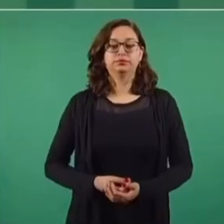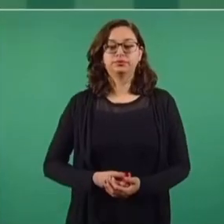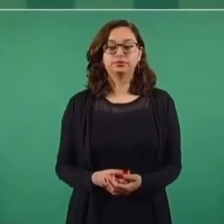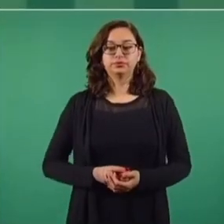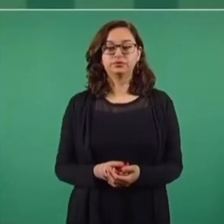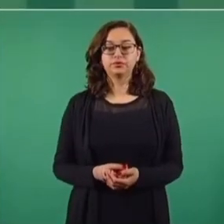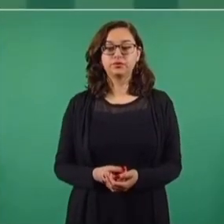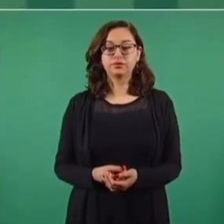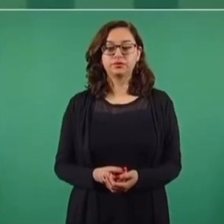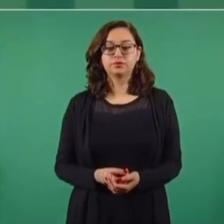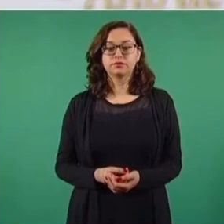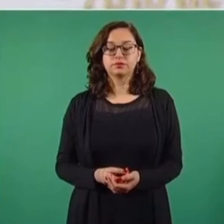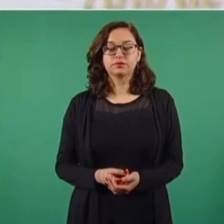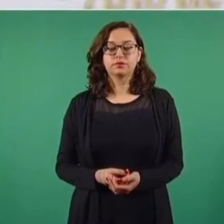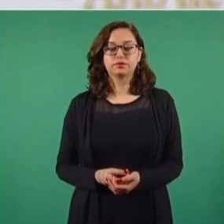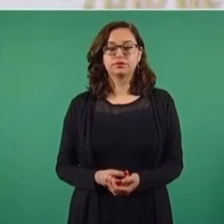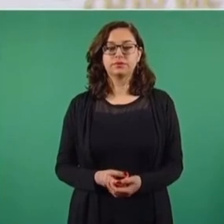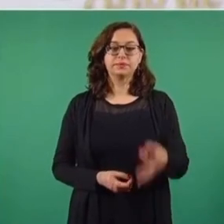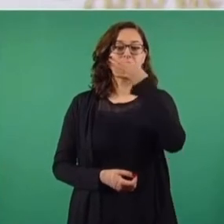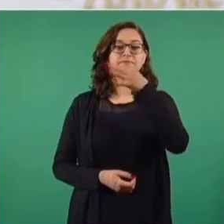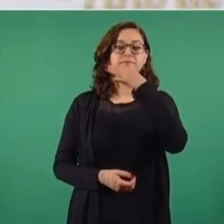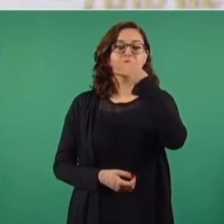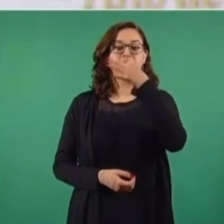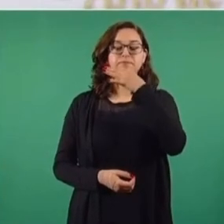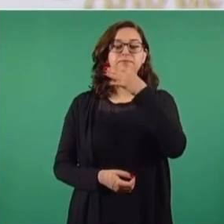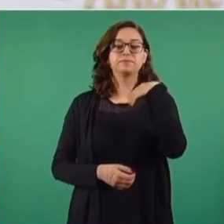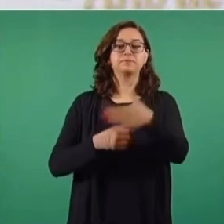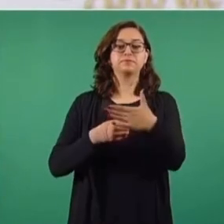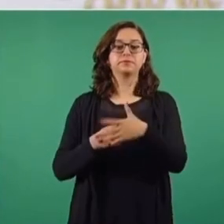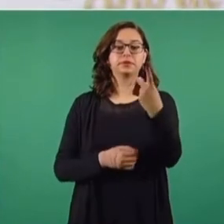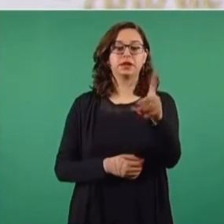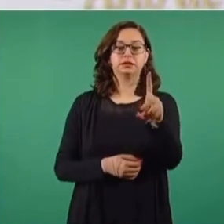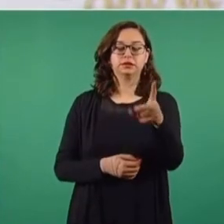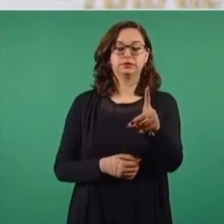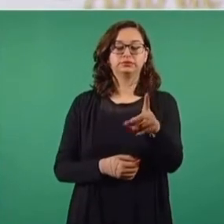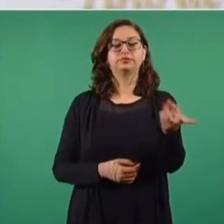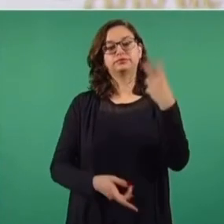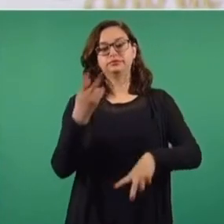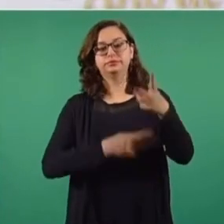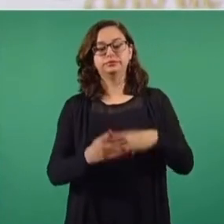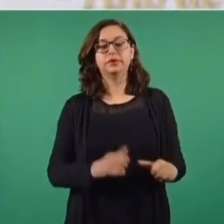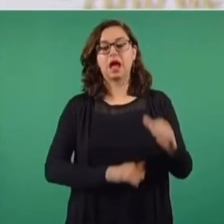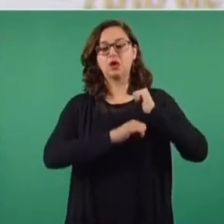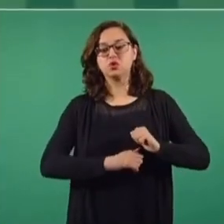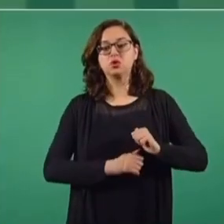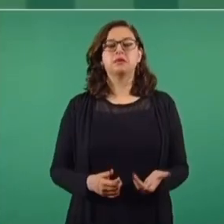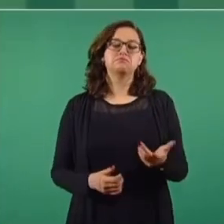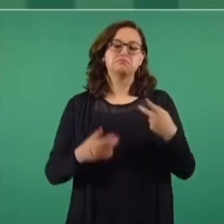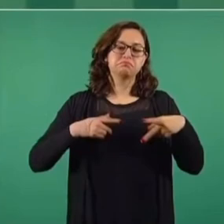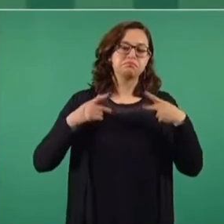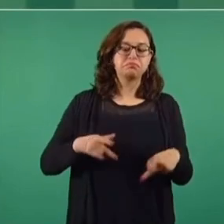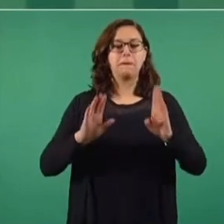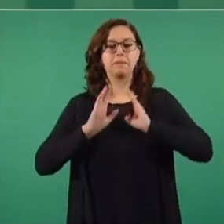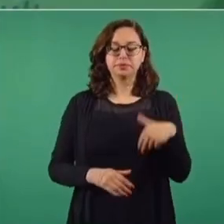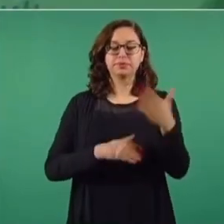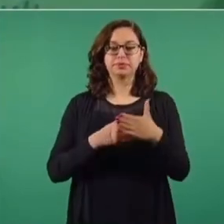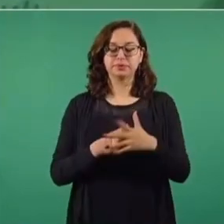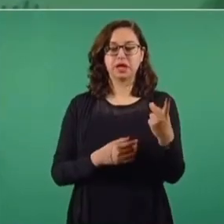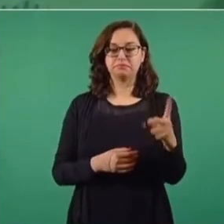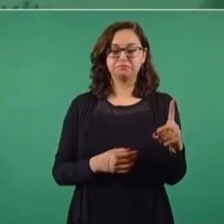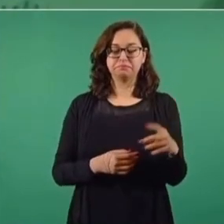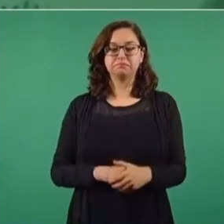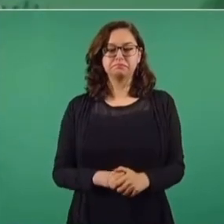vienen invitados a las fiestas de diciembre, tanto autoridades civiles como militares de todo el mundo.